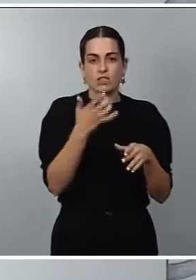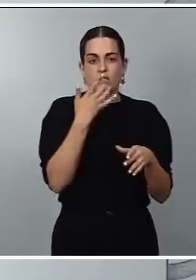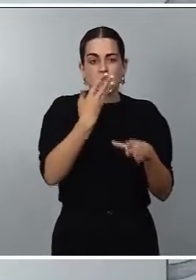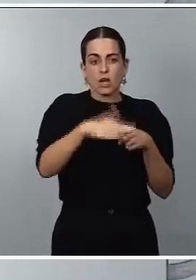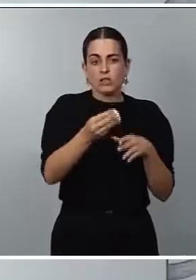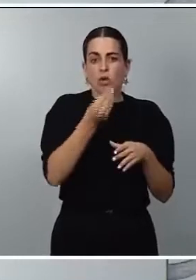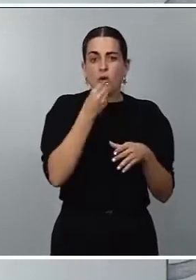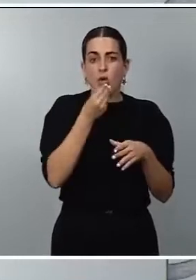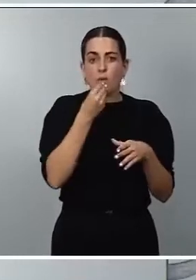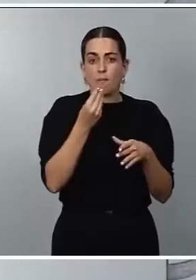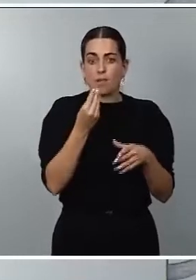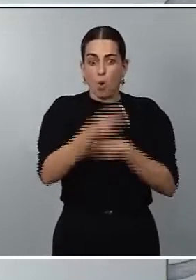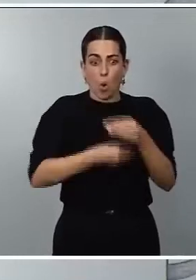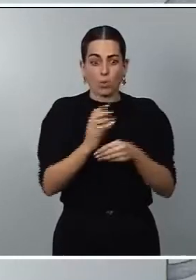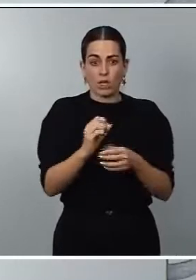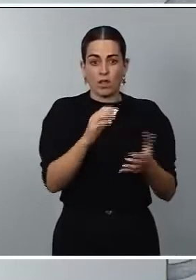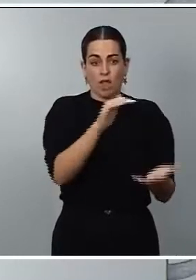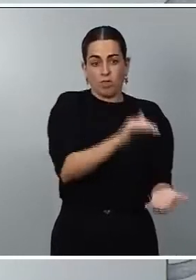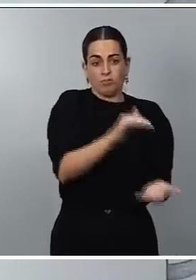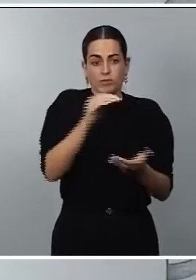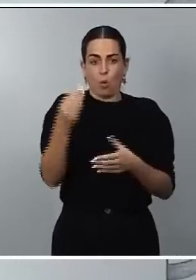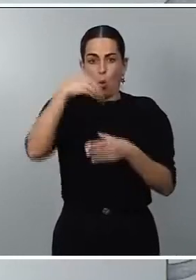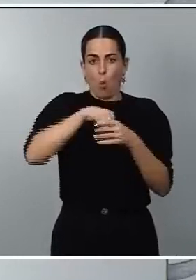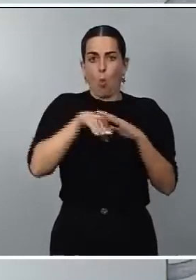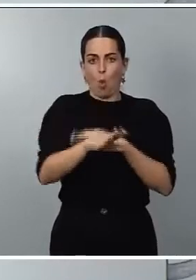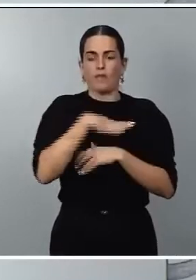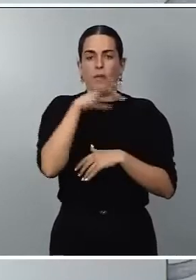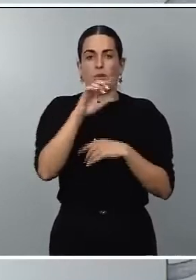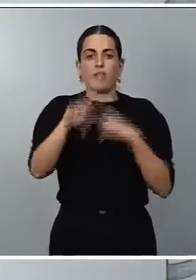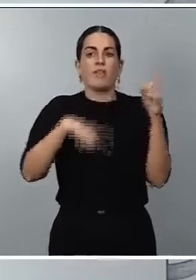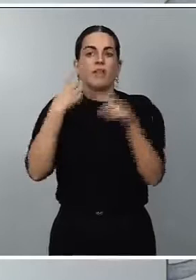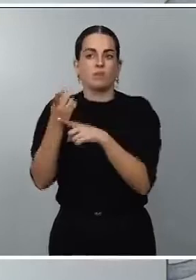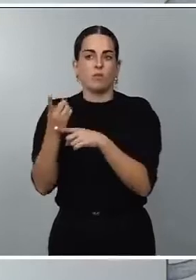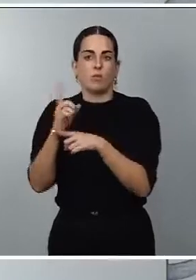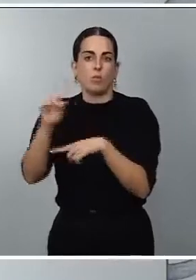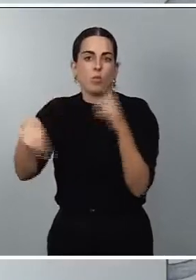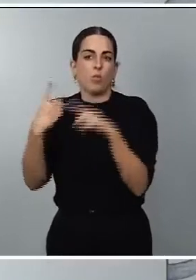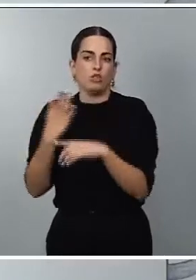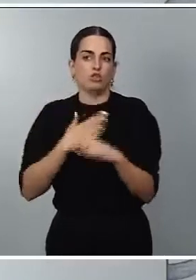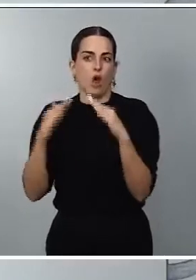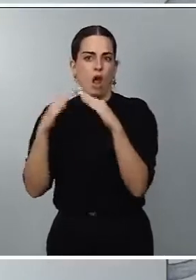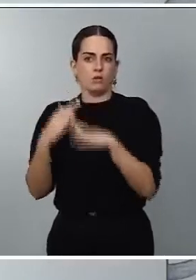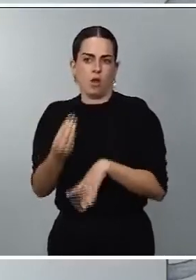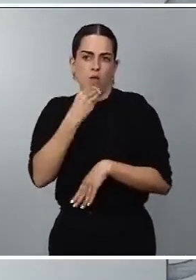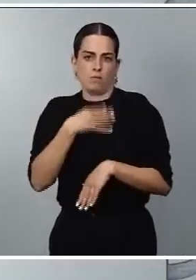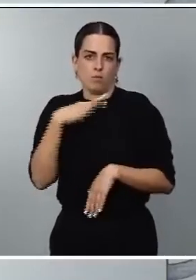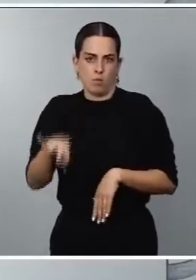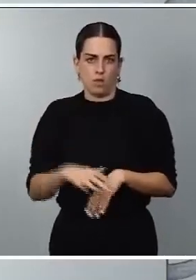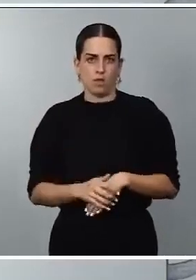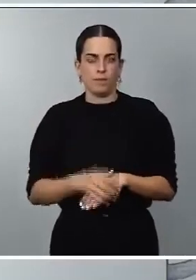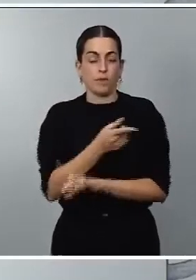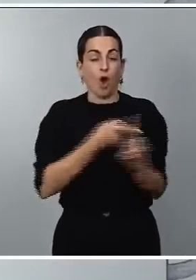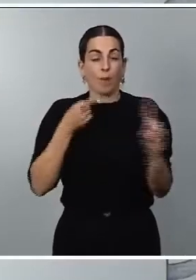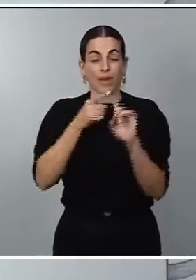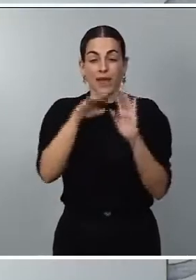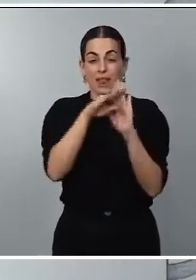utilizados y que, por tanto, pueden ser consumidos ulteriormente. Por tanto, nuestros objetivos, lo decía antes, son muy